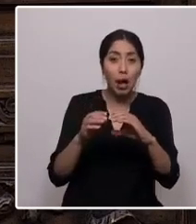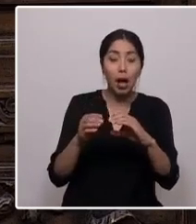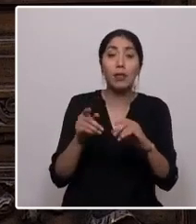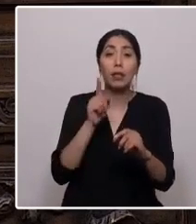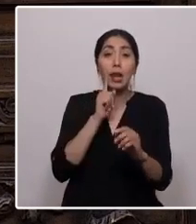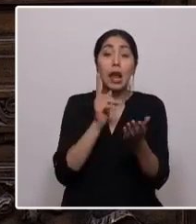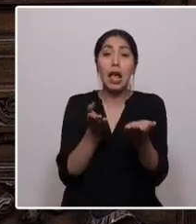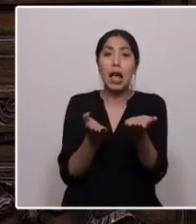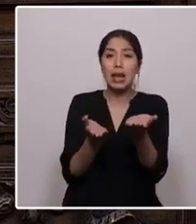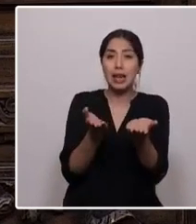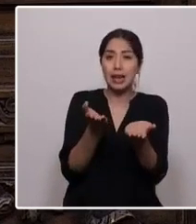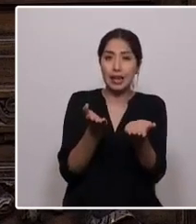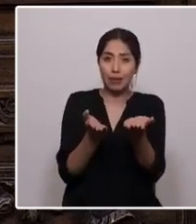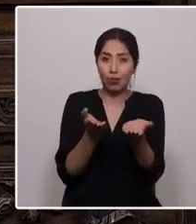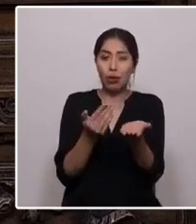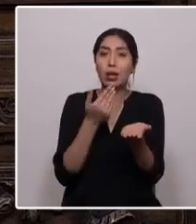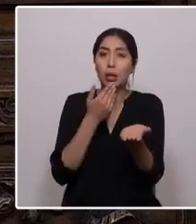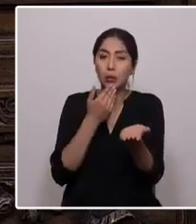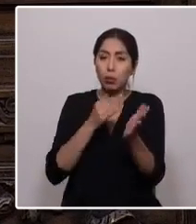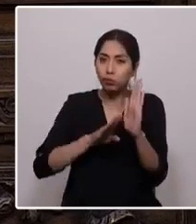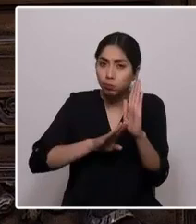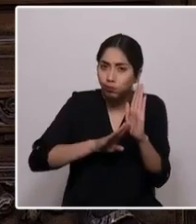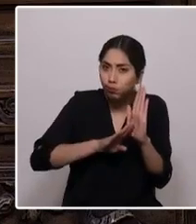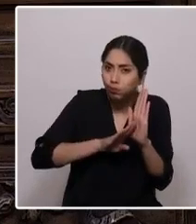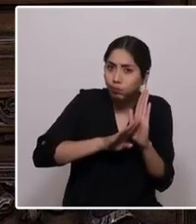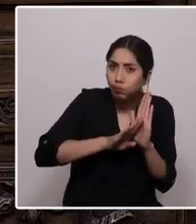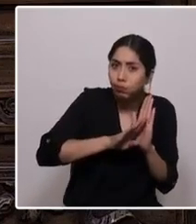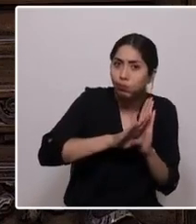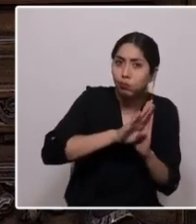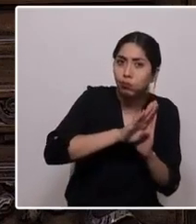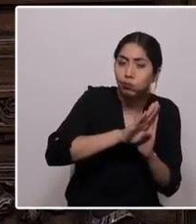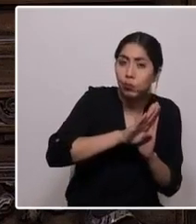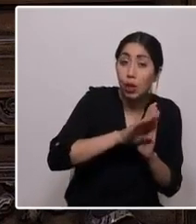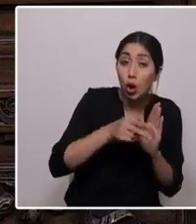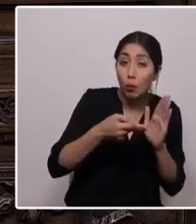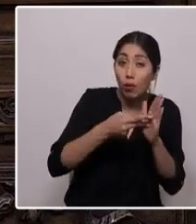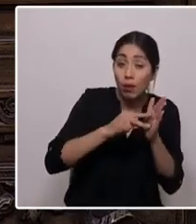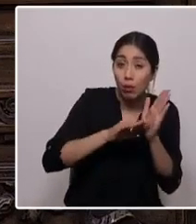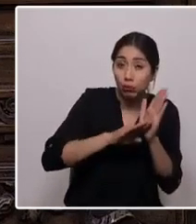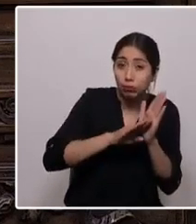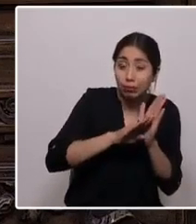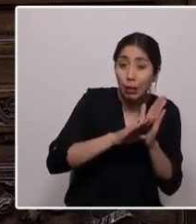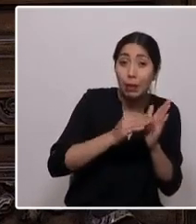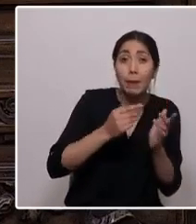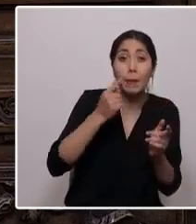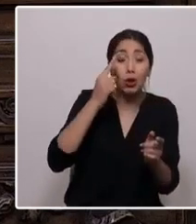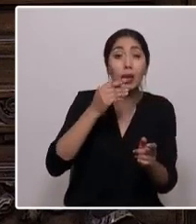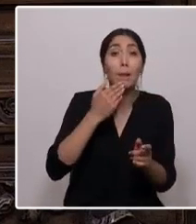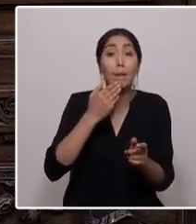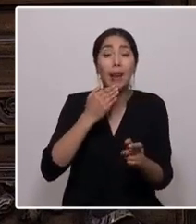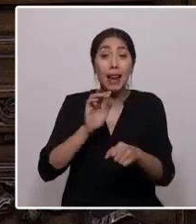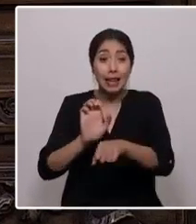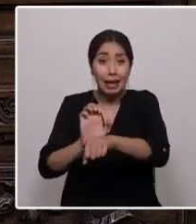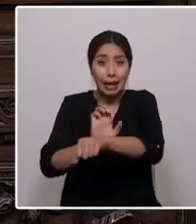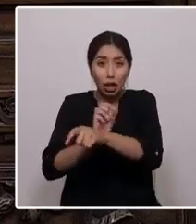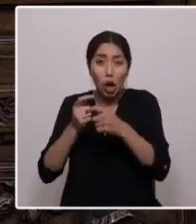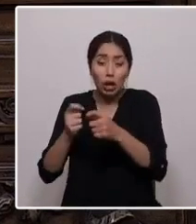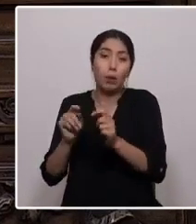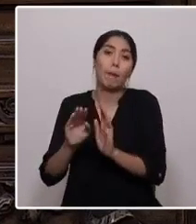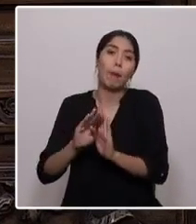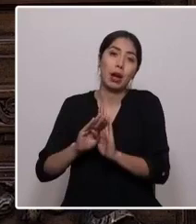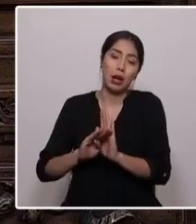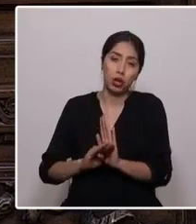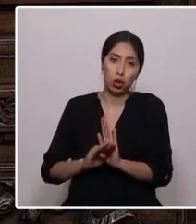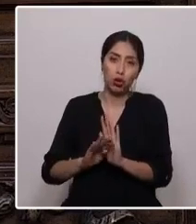autorregulan el crecimiento exponencial de sus complejidades, pero siempre con el menor gasto energético posible, gracias a la